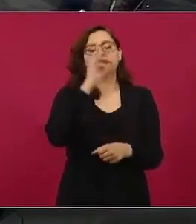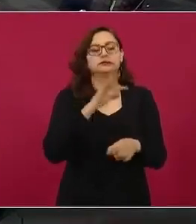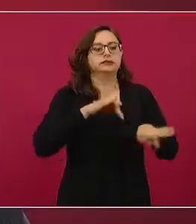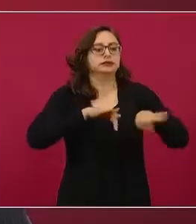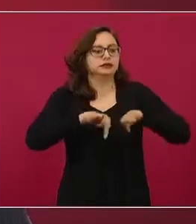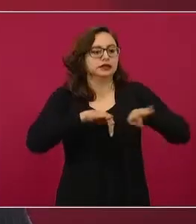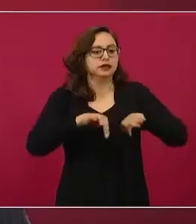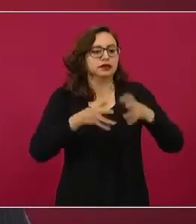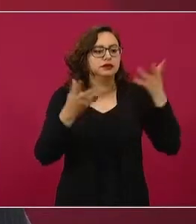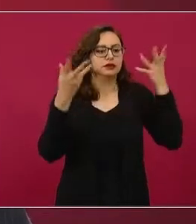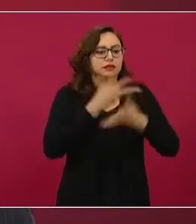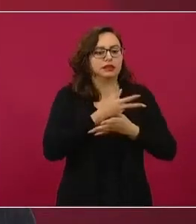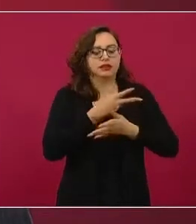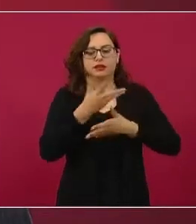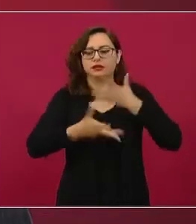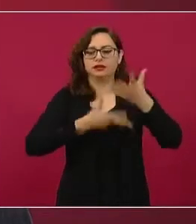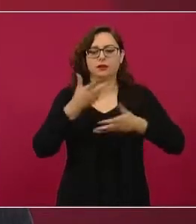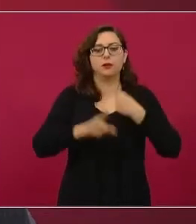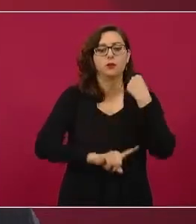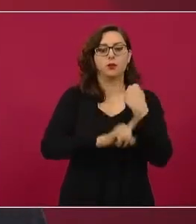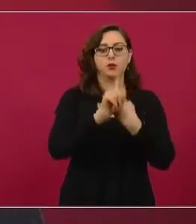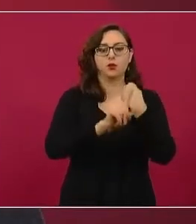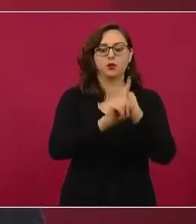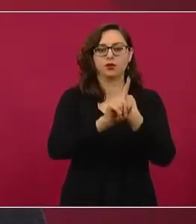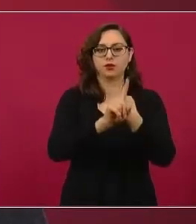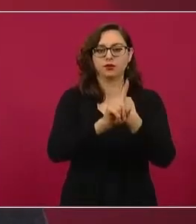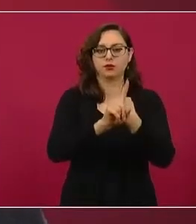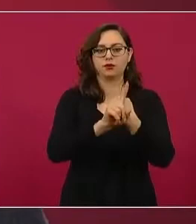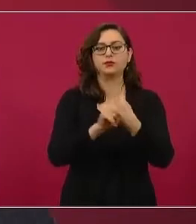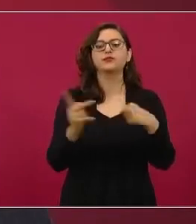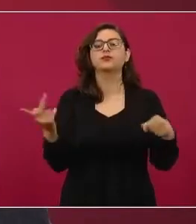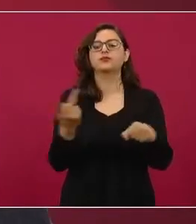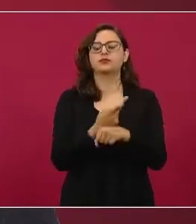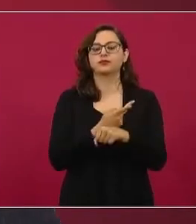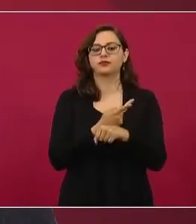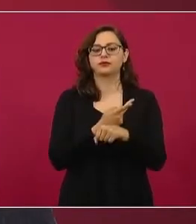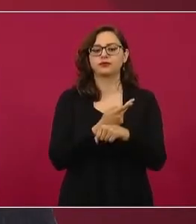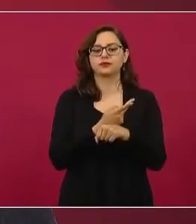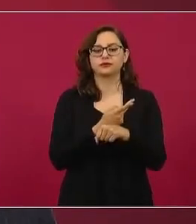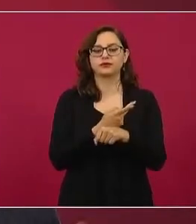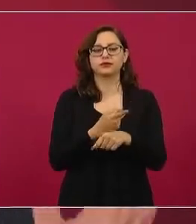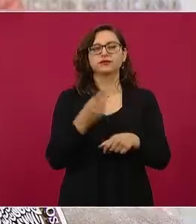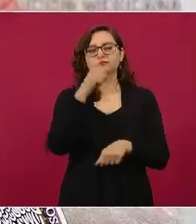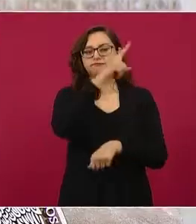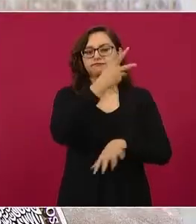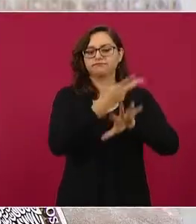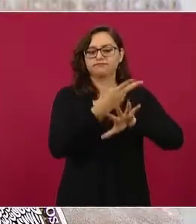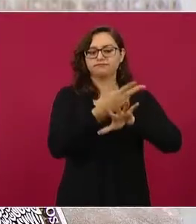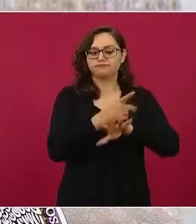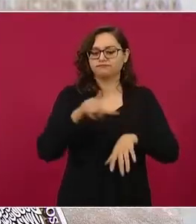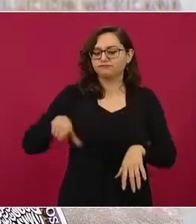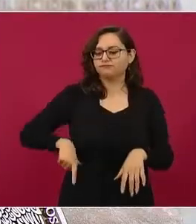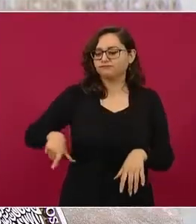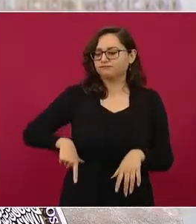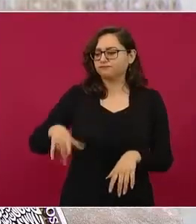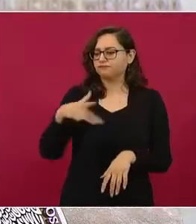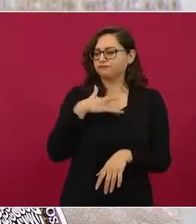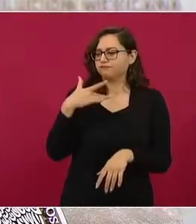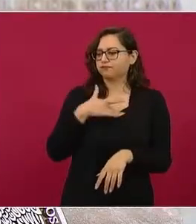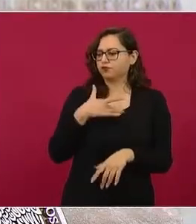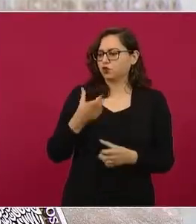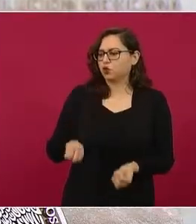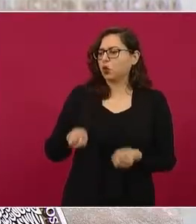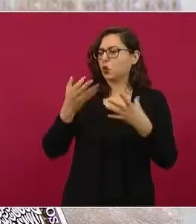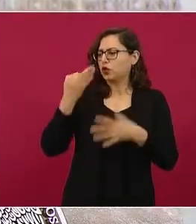al gobierno de Estados Unidos a revisar si es que existía oportunidad de acortar el tiempo de